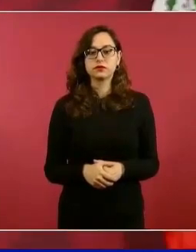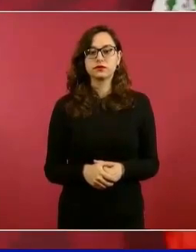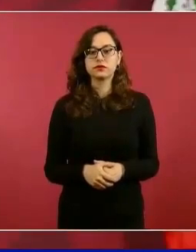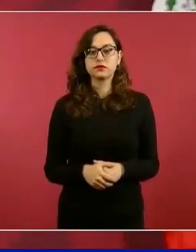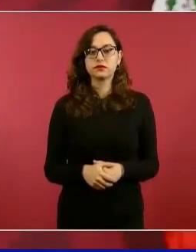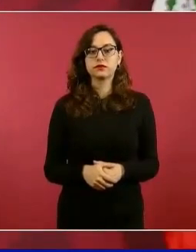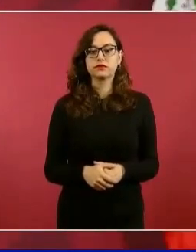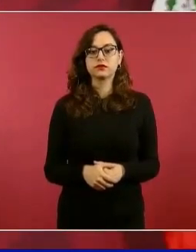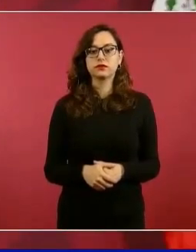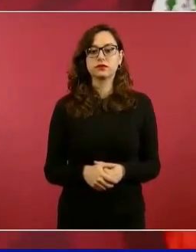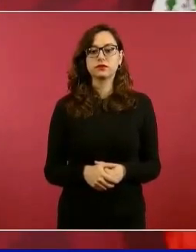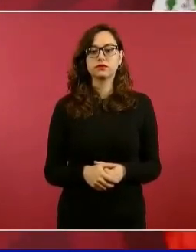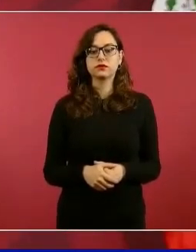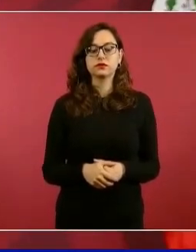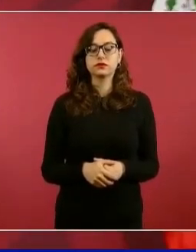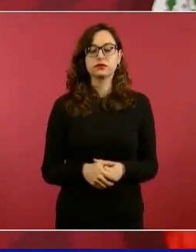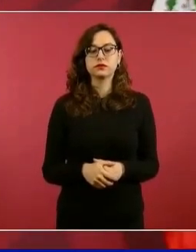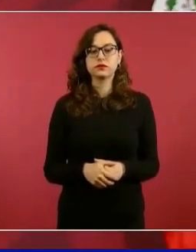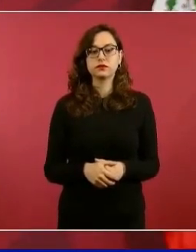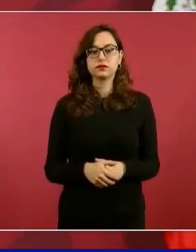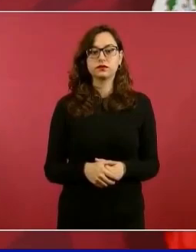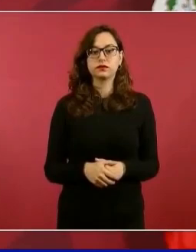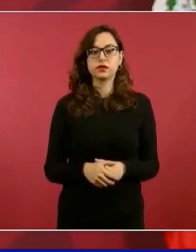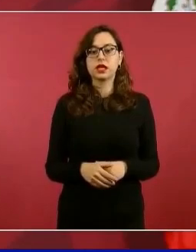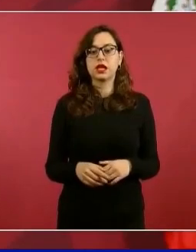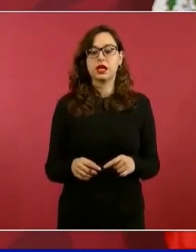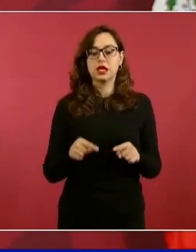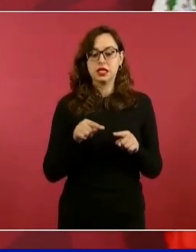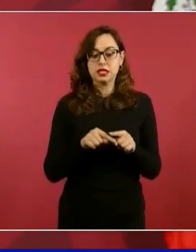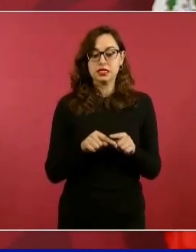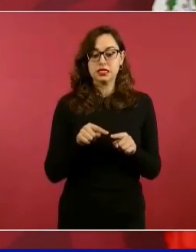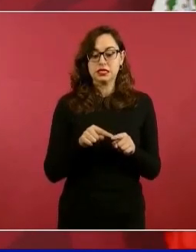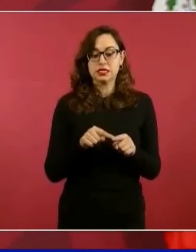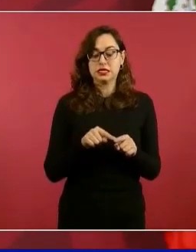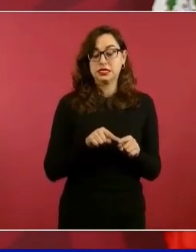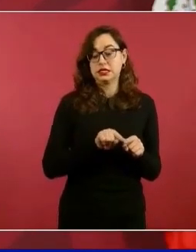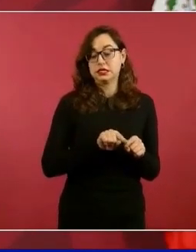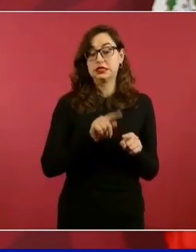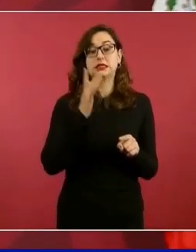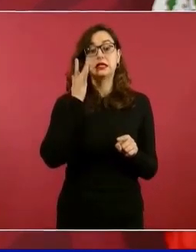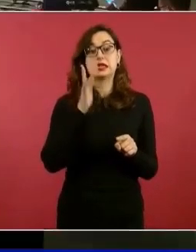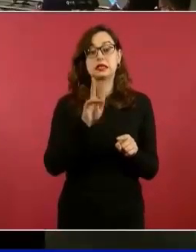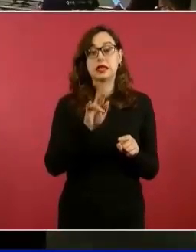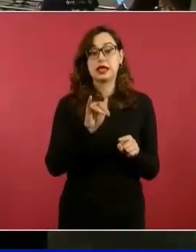Santa Rita a Tesmeluca,